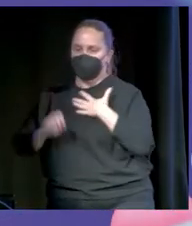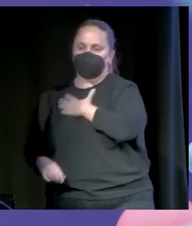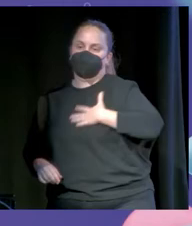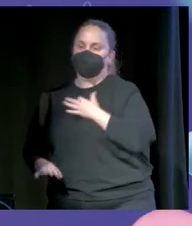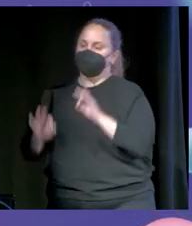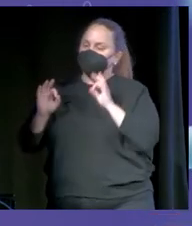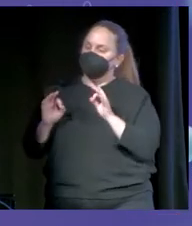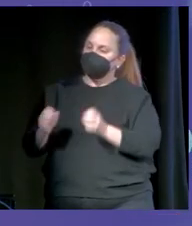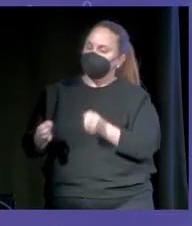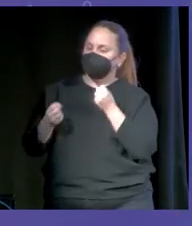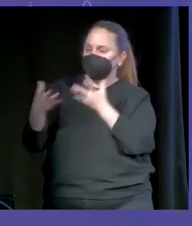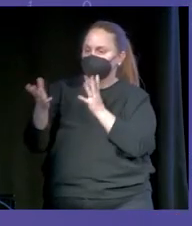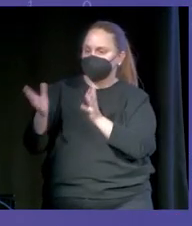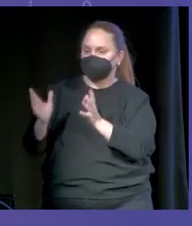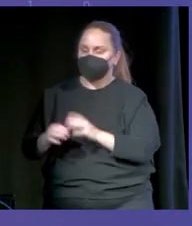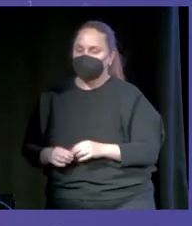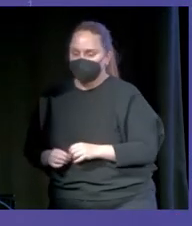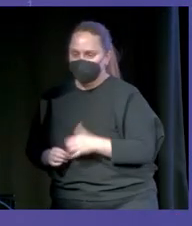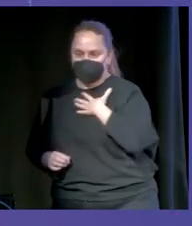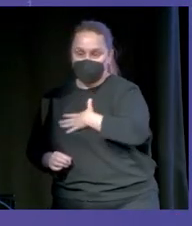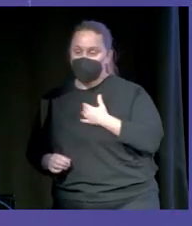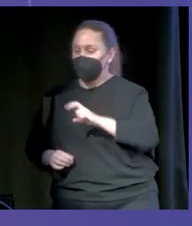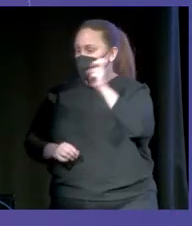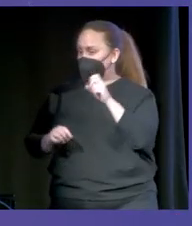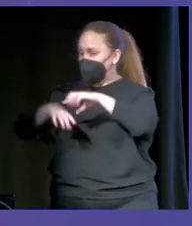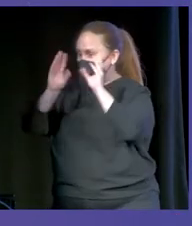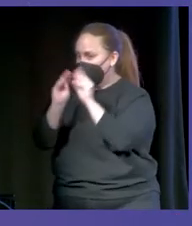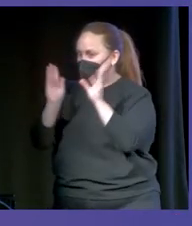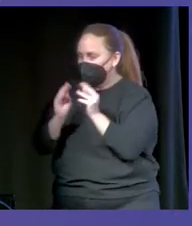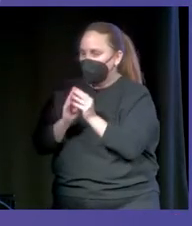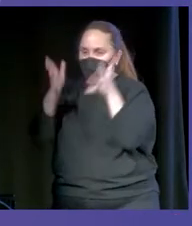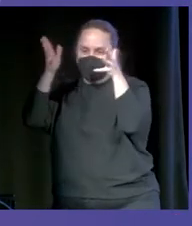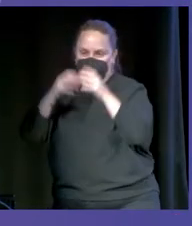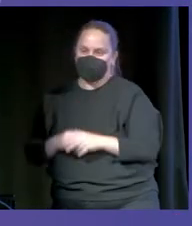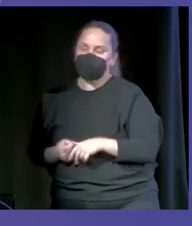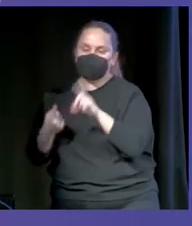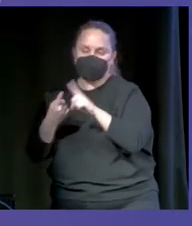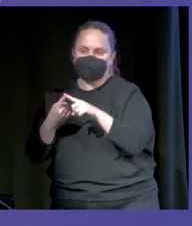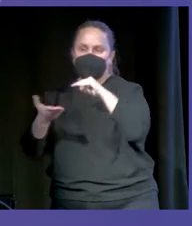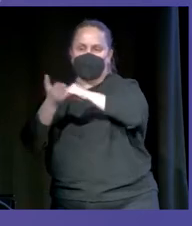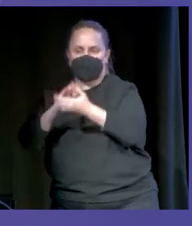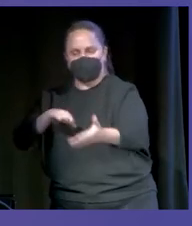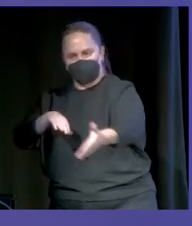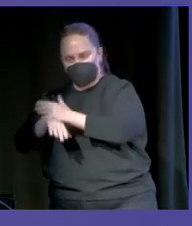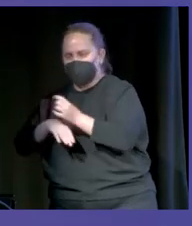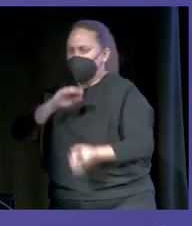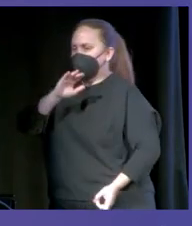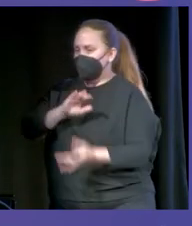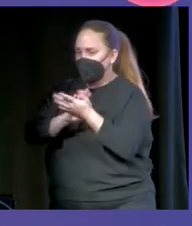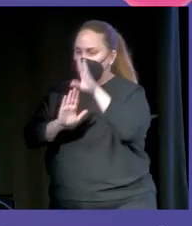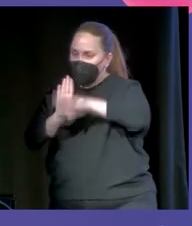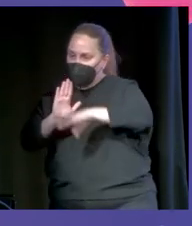cómodos con ello. Y después, una serie de briconsejos. Pues planifica, crea, programa y analiza.